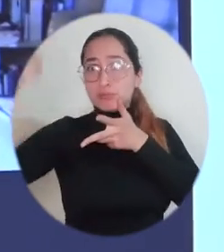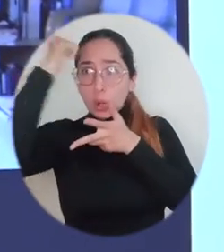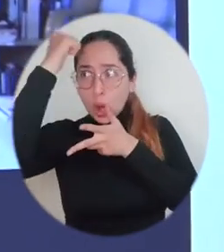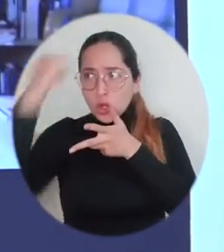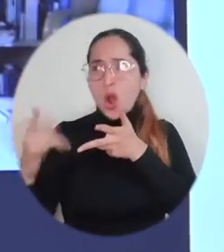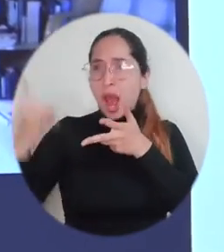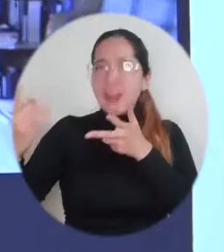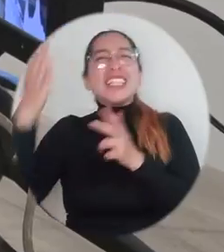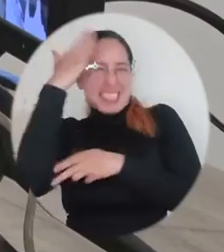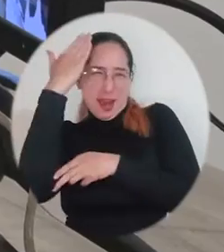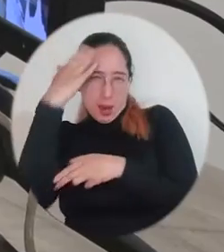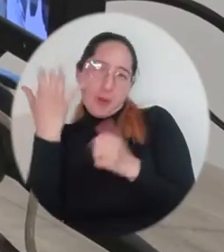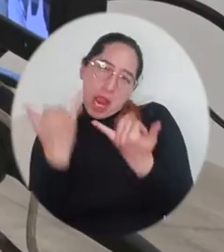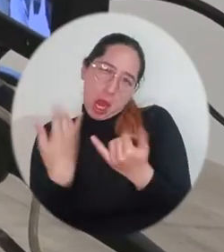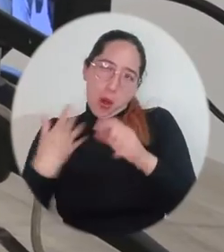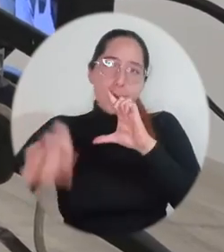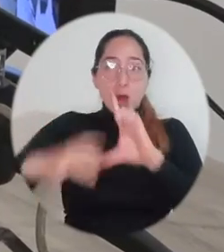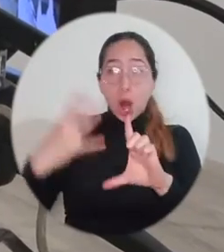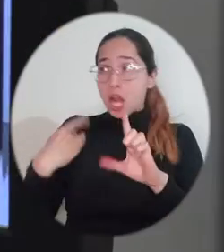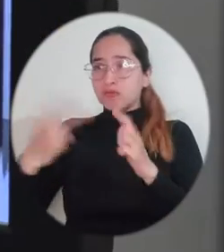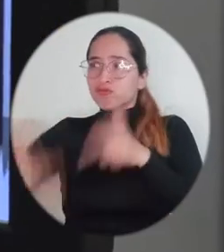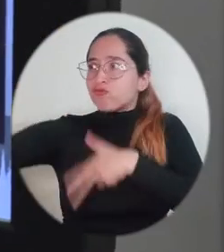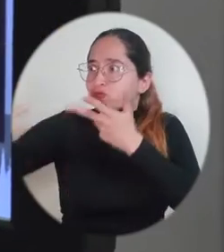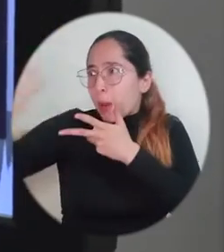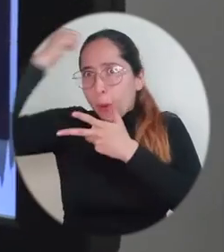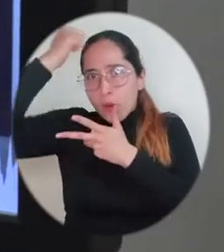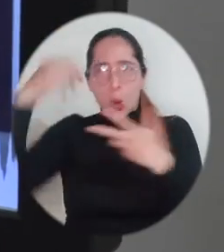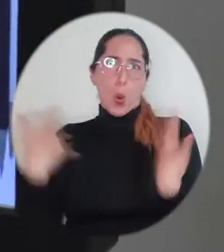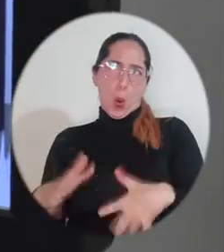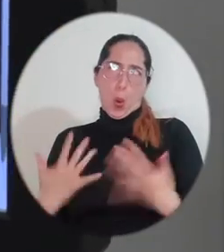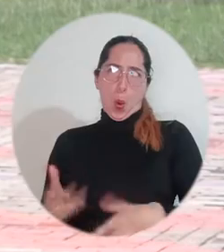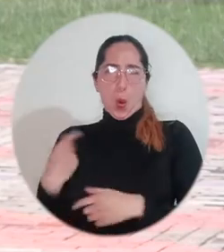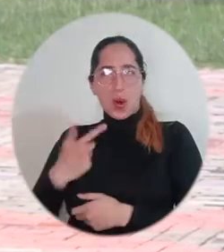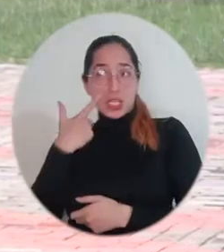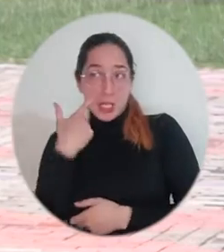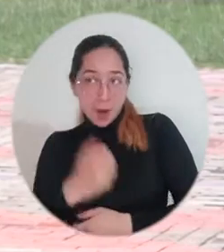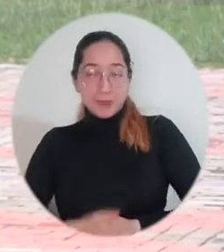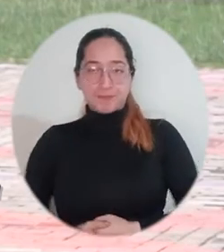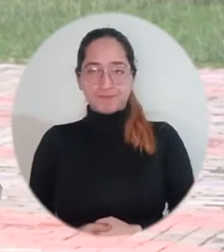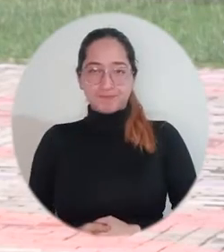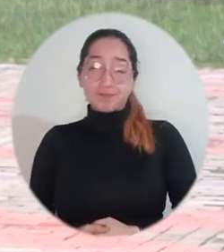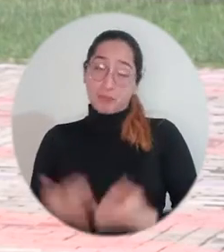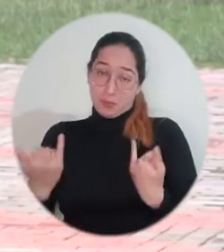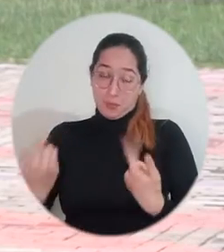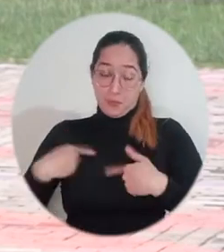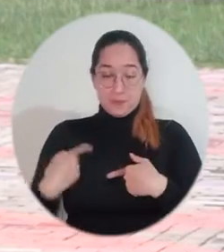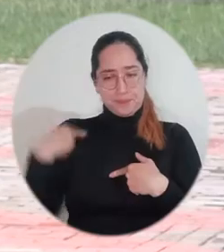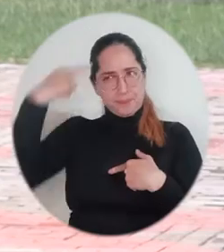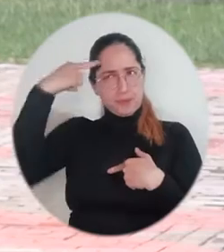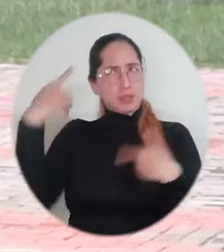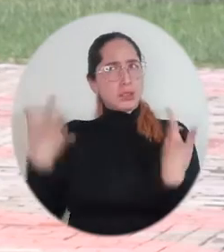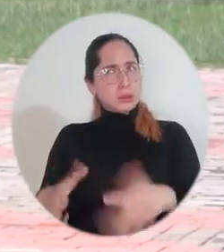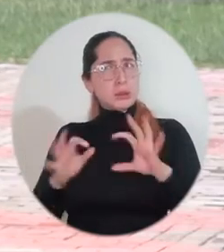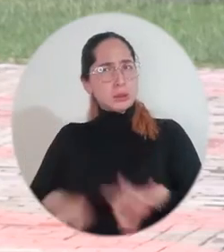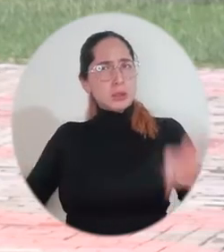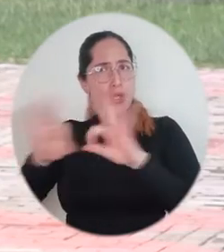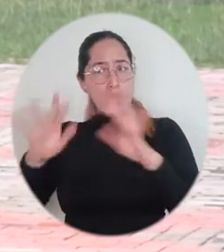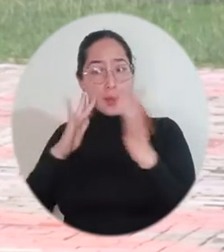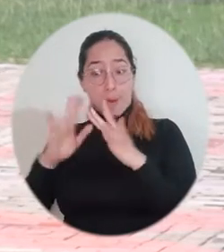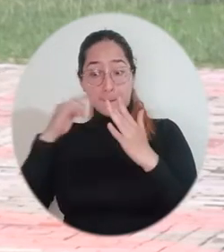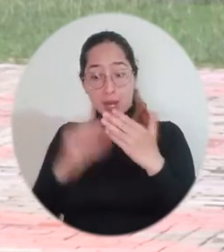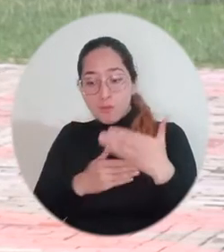el docente a pesar de que ha sido una especialidad de manera virtual. Me parece muy importante dentro del